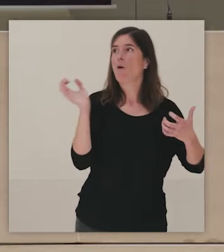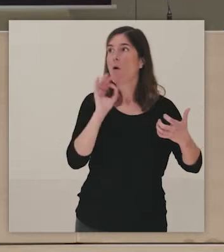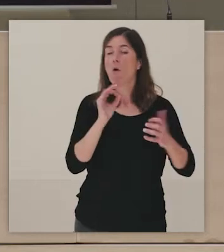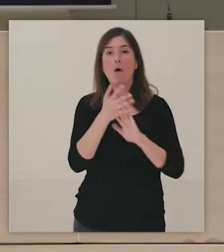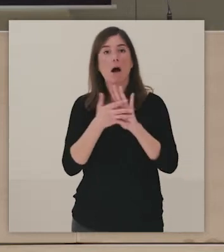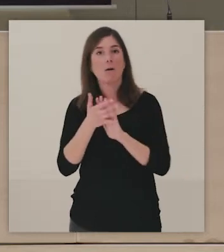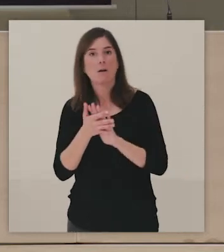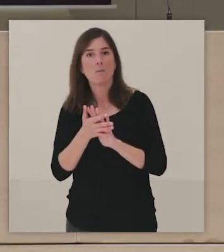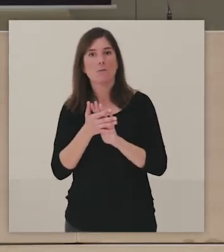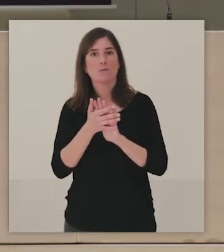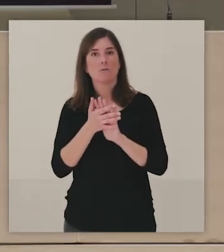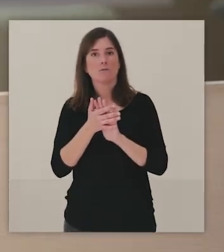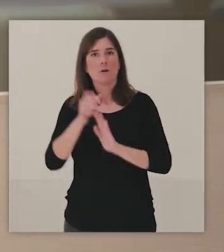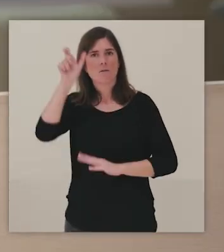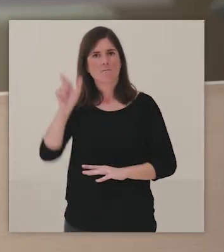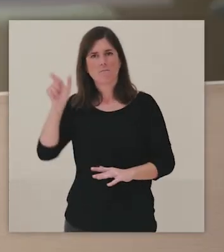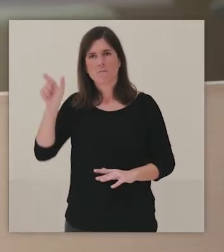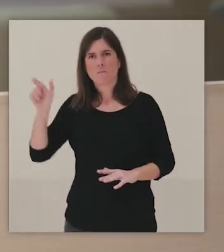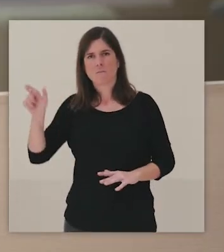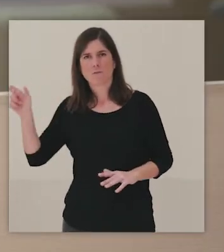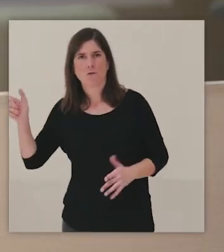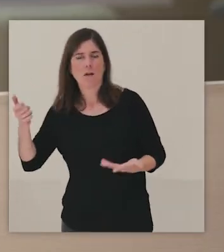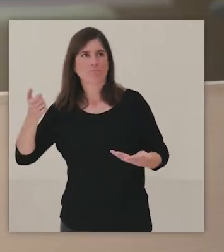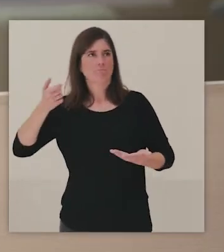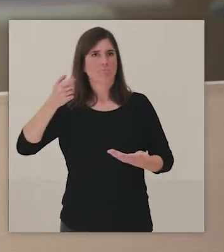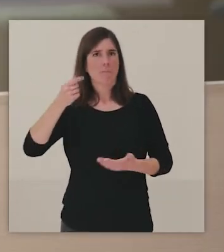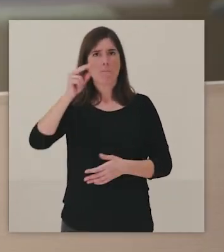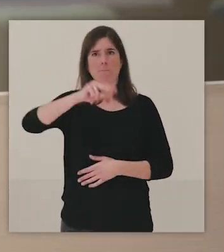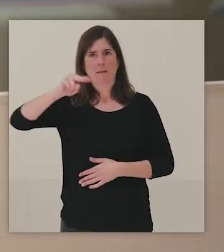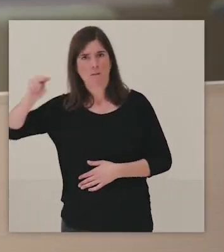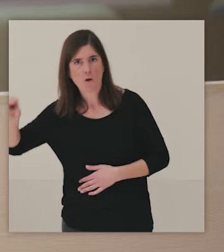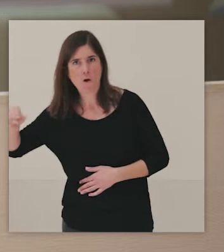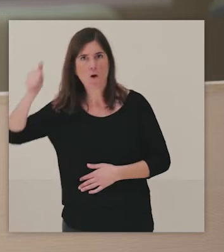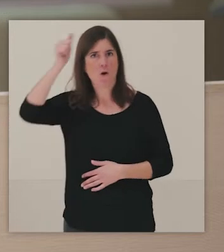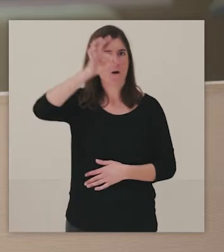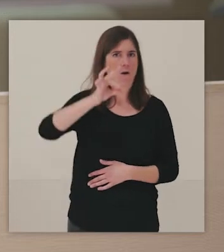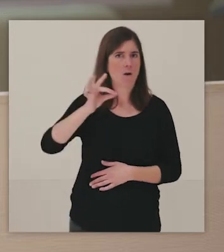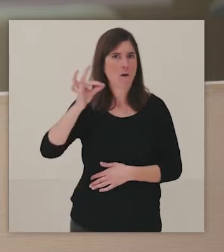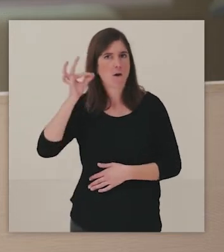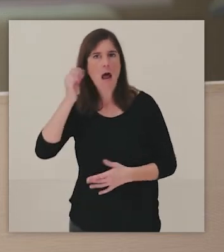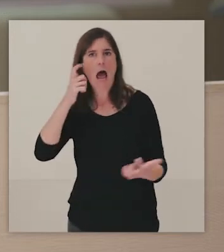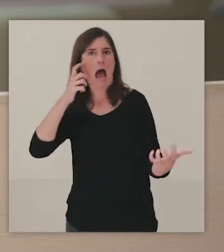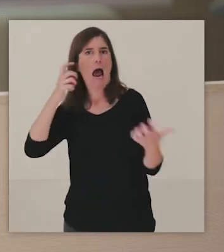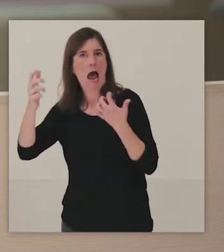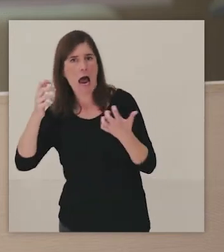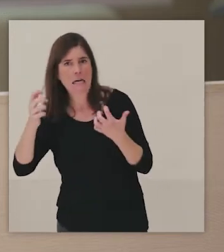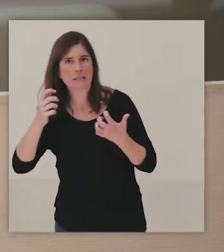contar hablando de los grandes maestros, pero, y maestras, alguna